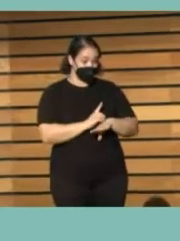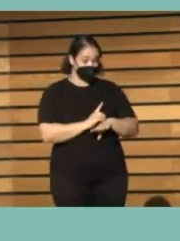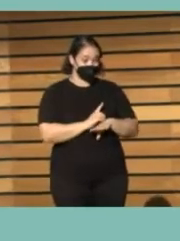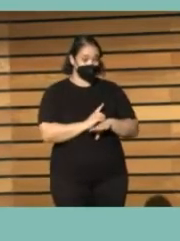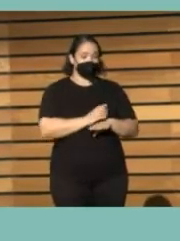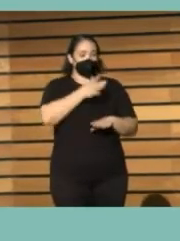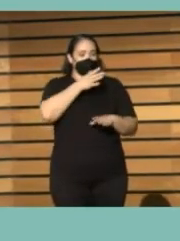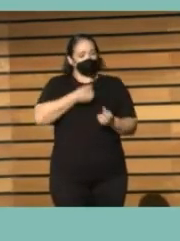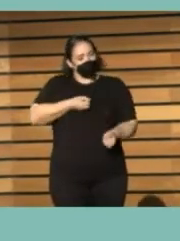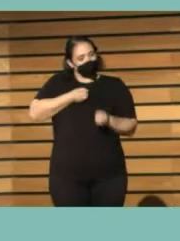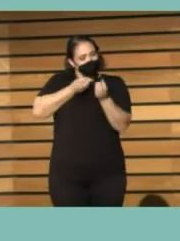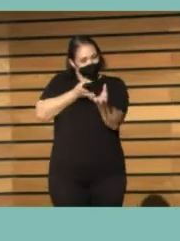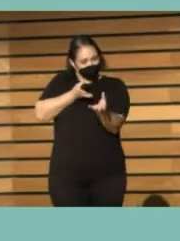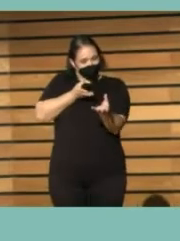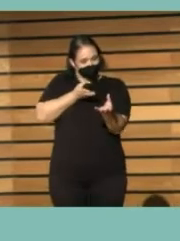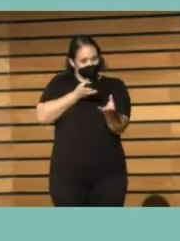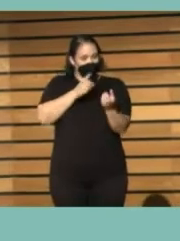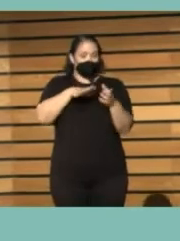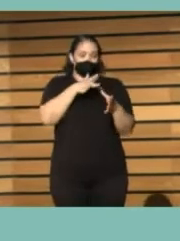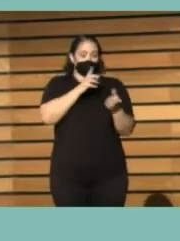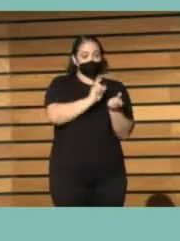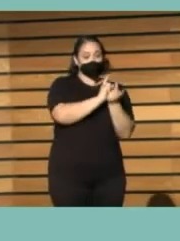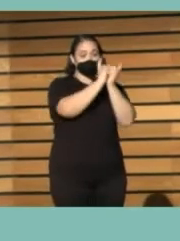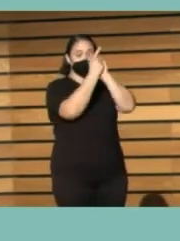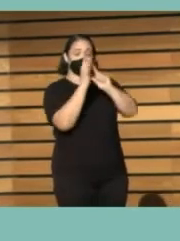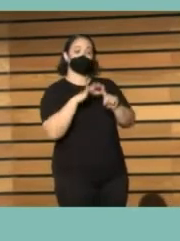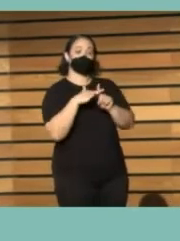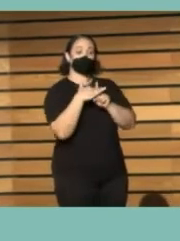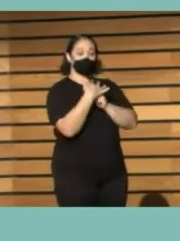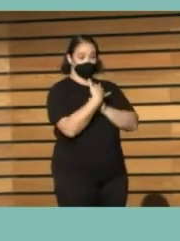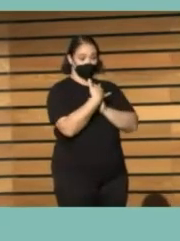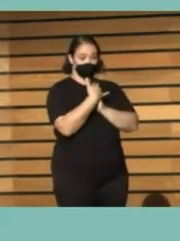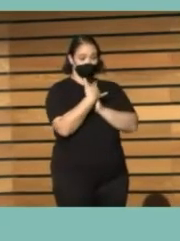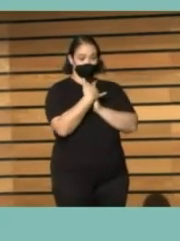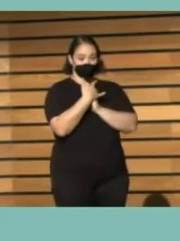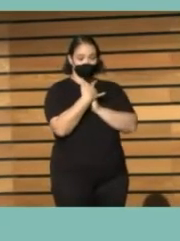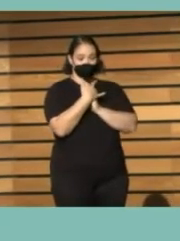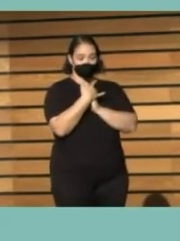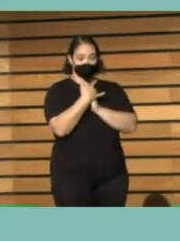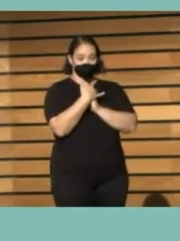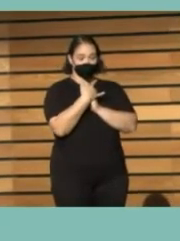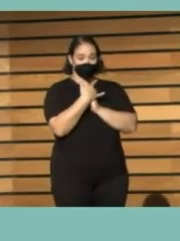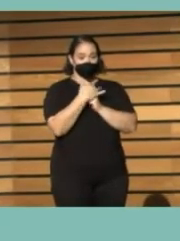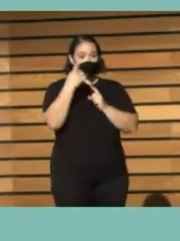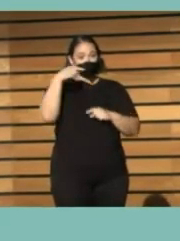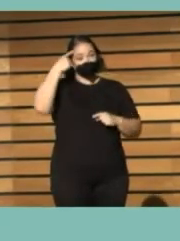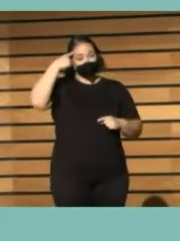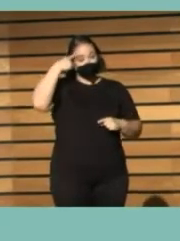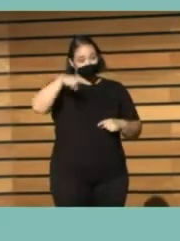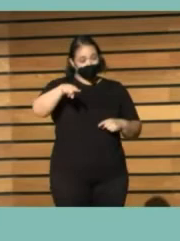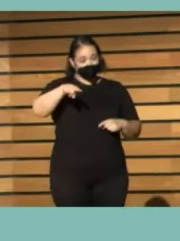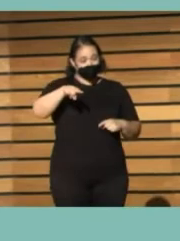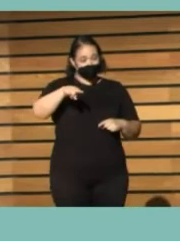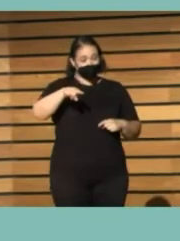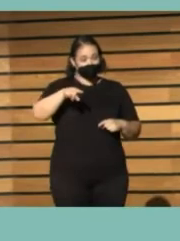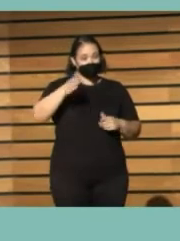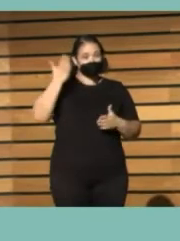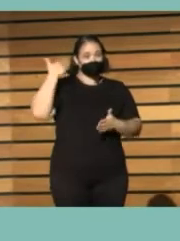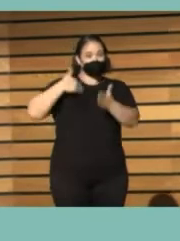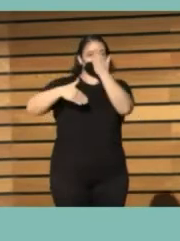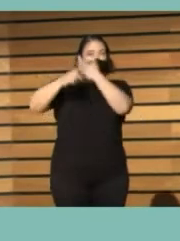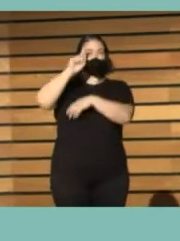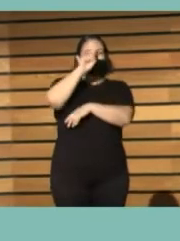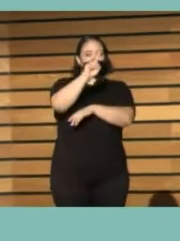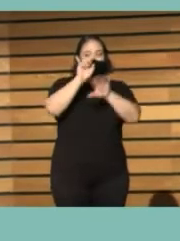sobre ello voy a hablar. Hay un cambio de situación, porque, como sabéis, el INE llevaba desde el año